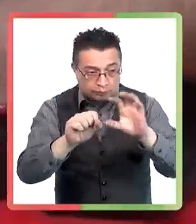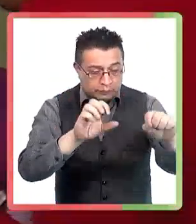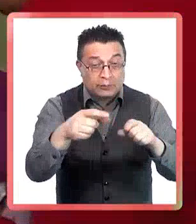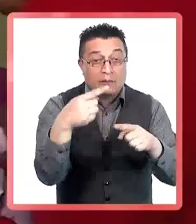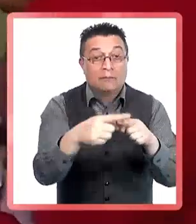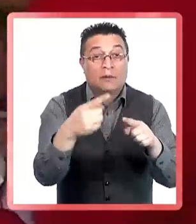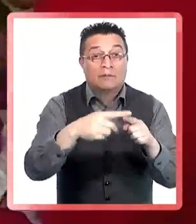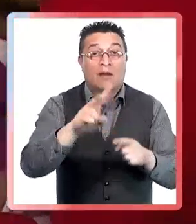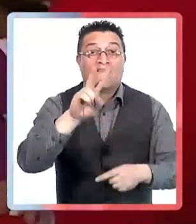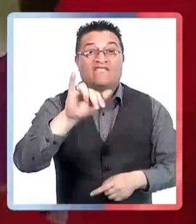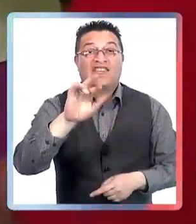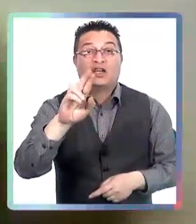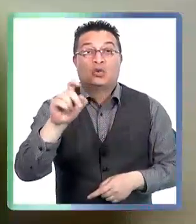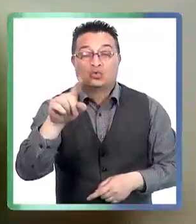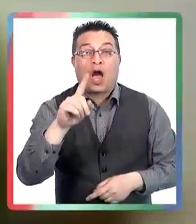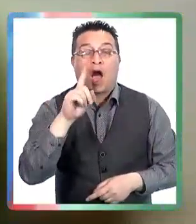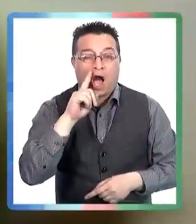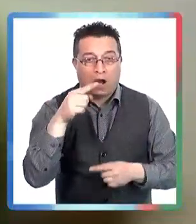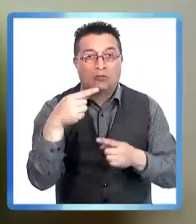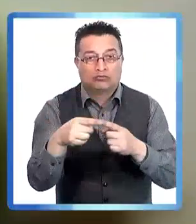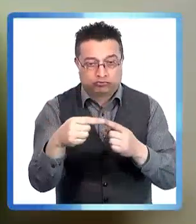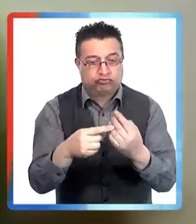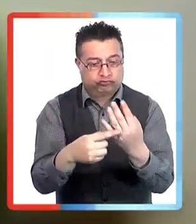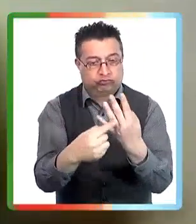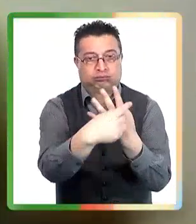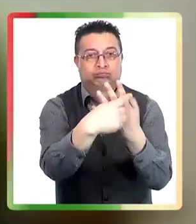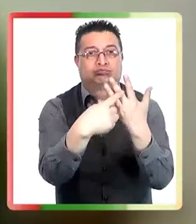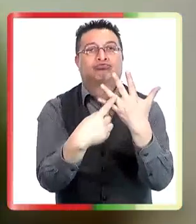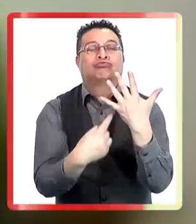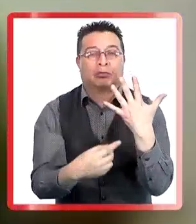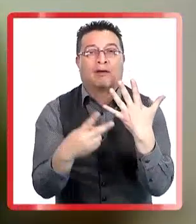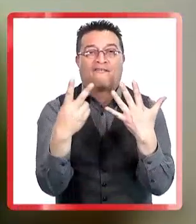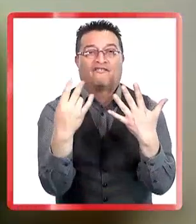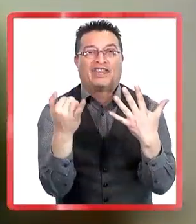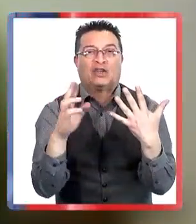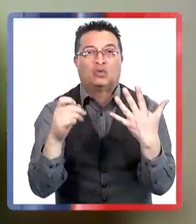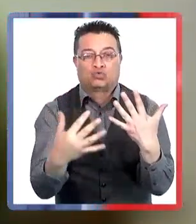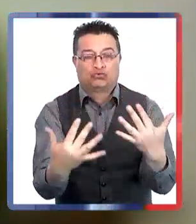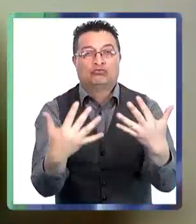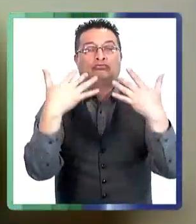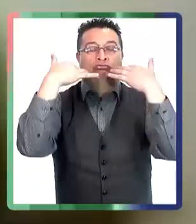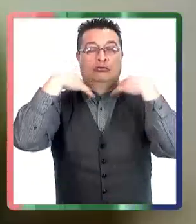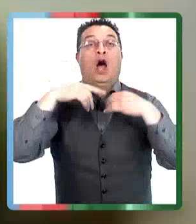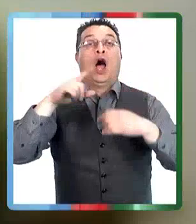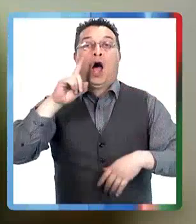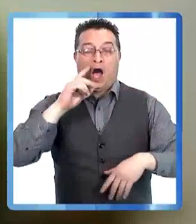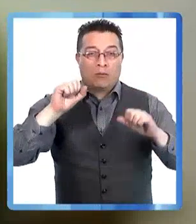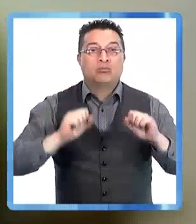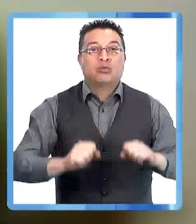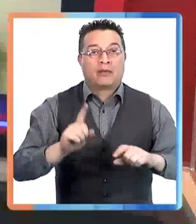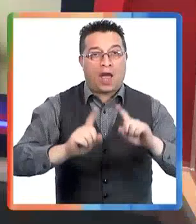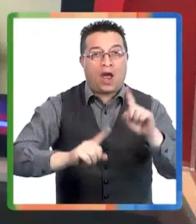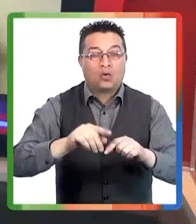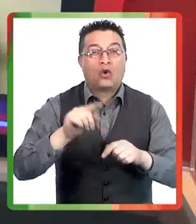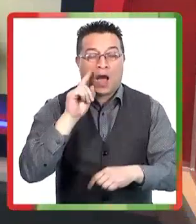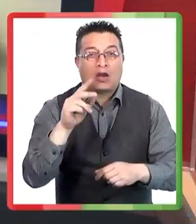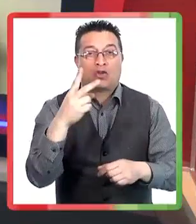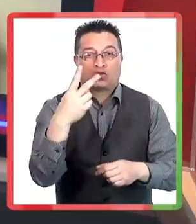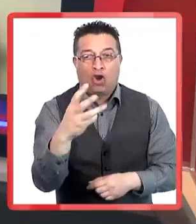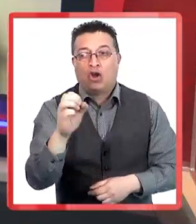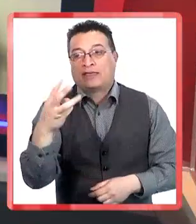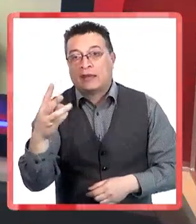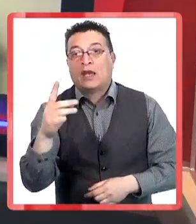de dos, tres y uno de cinco. Obviamente ese paciente terminó hospitalizado, con oxígeno, tuvo una hospitalización más prolongada.